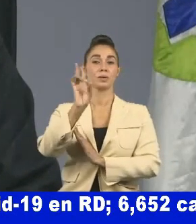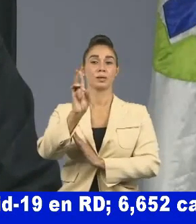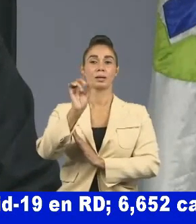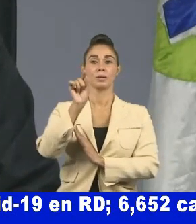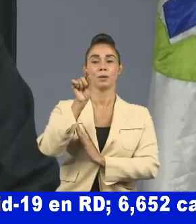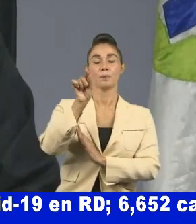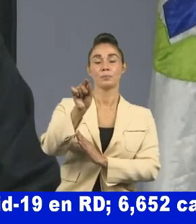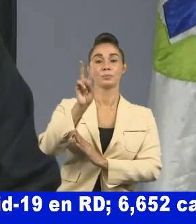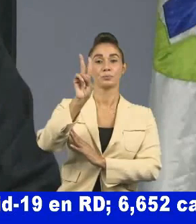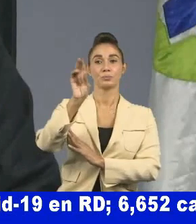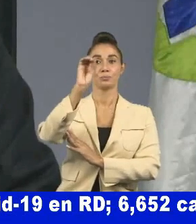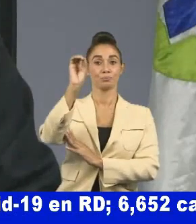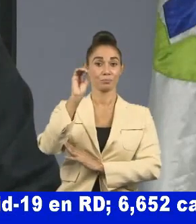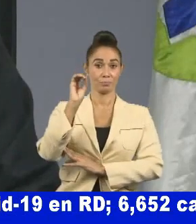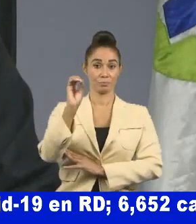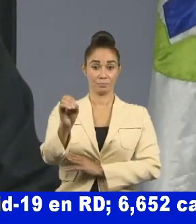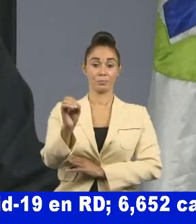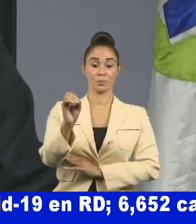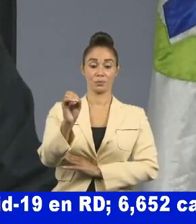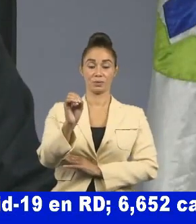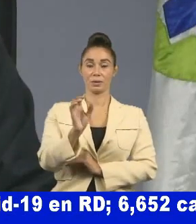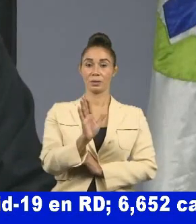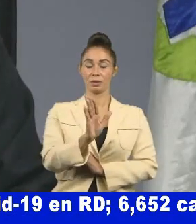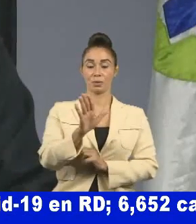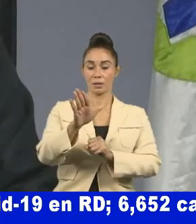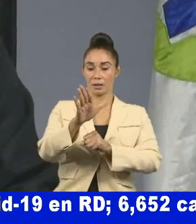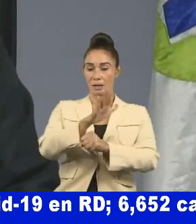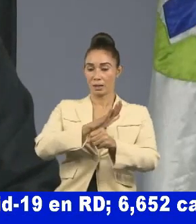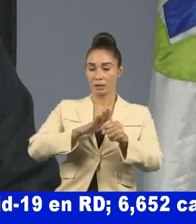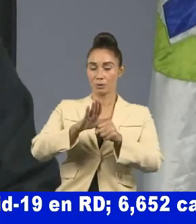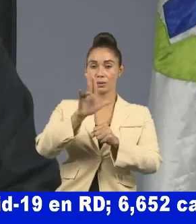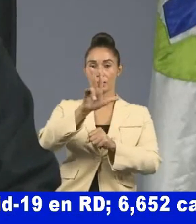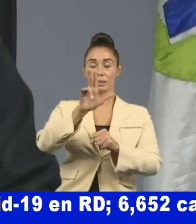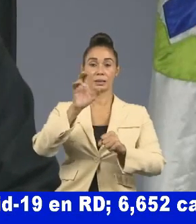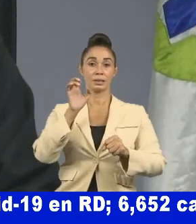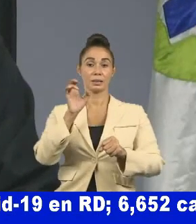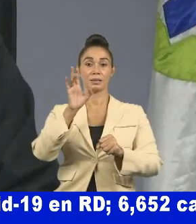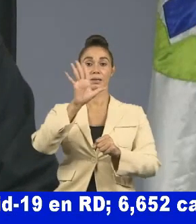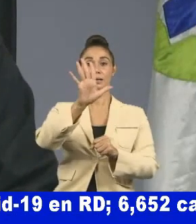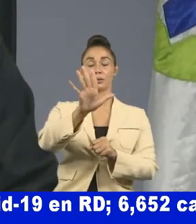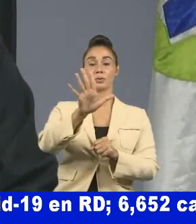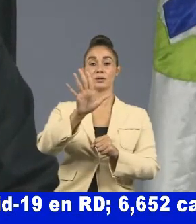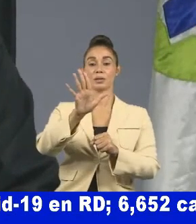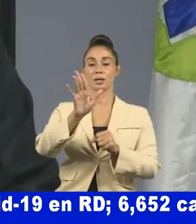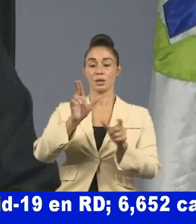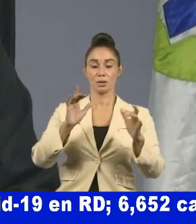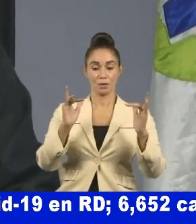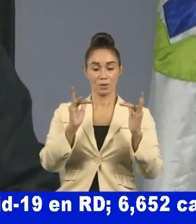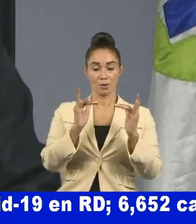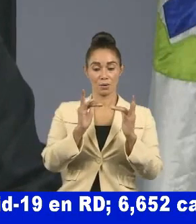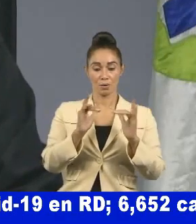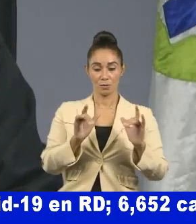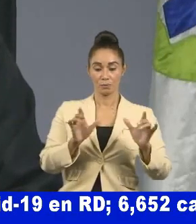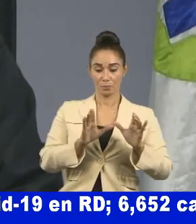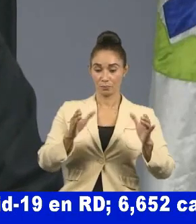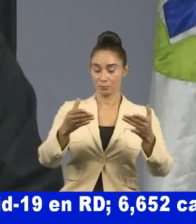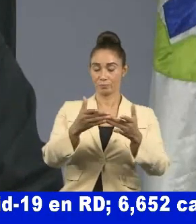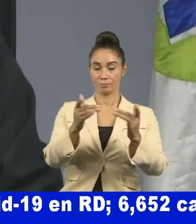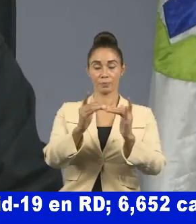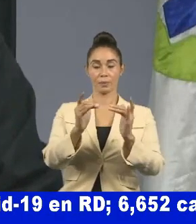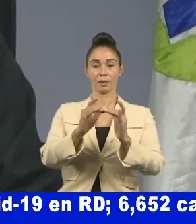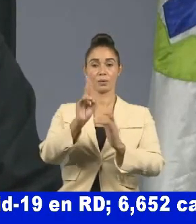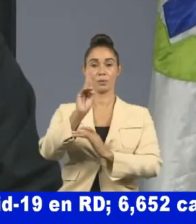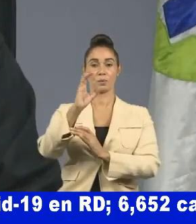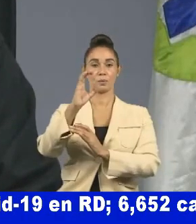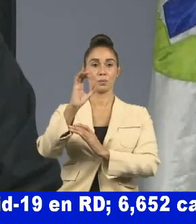.2% del total de 305 UCI que